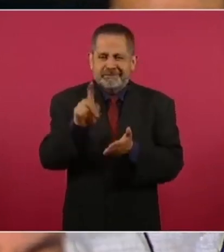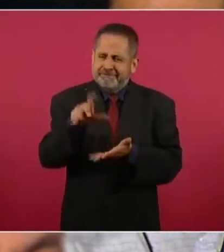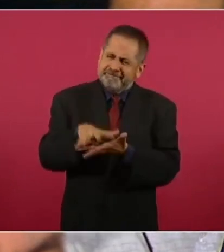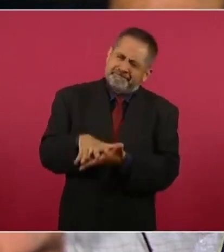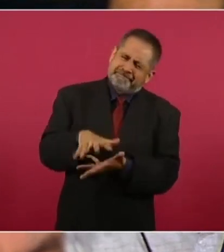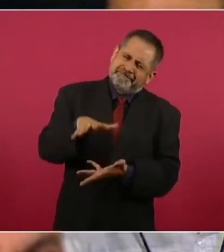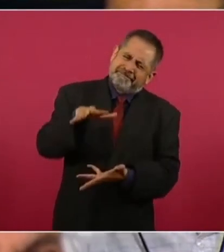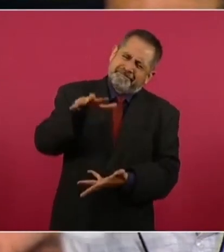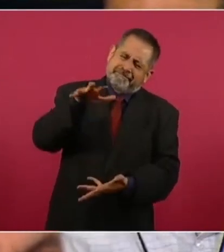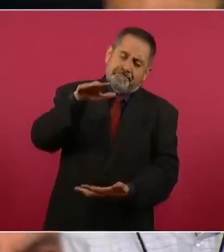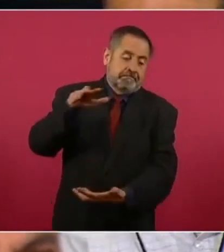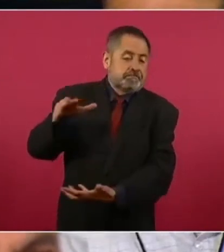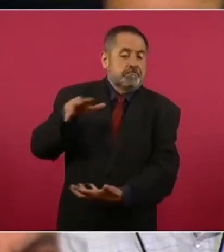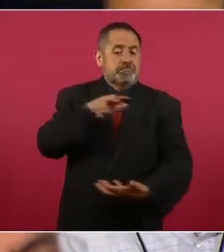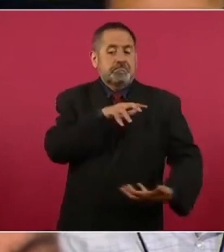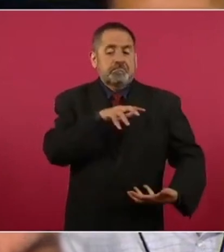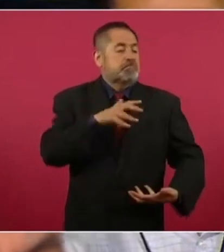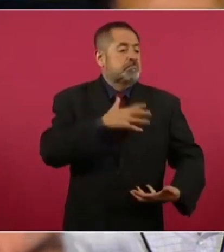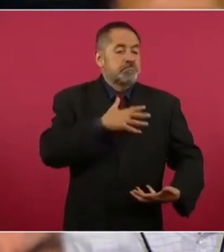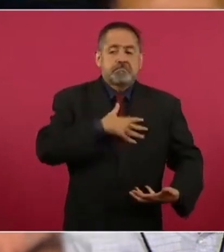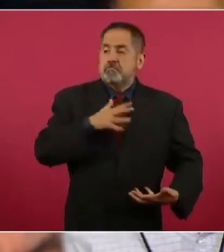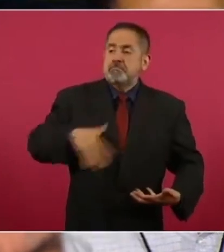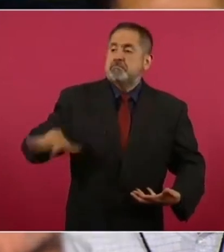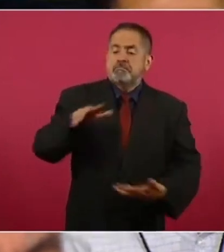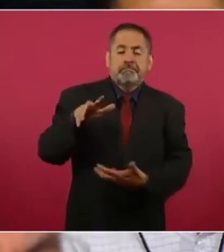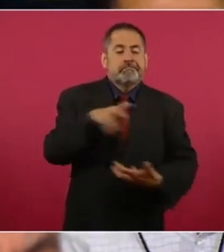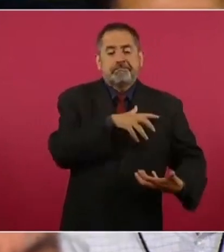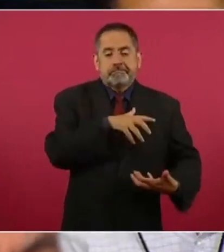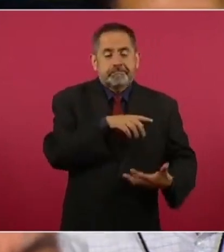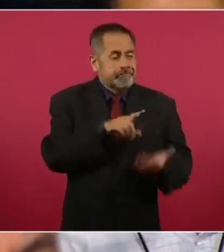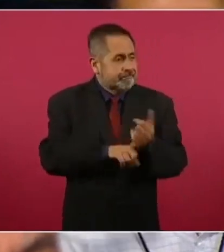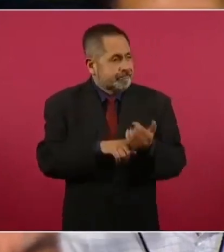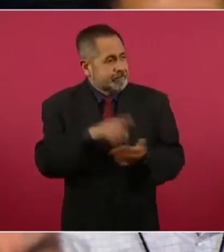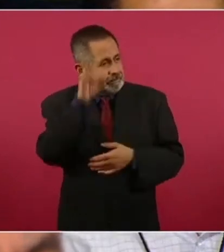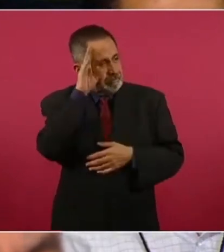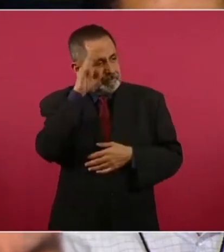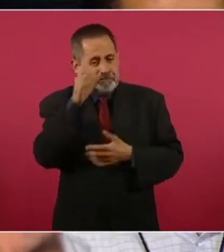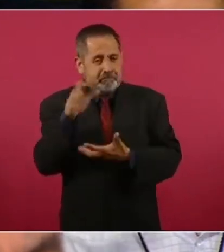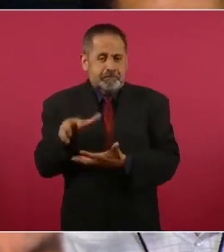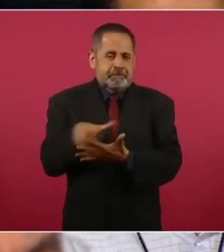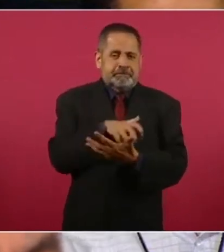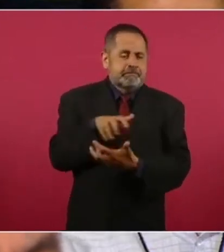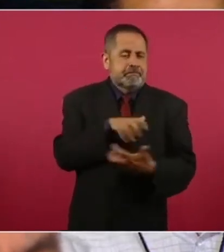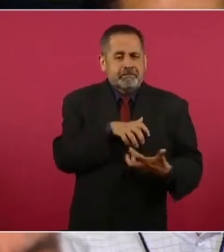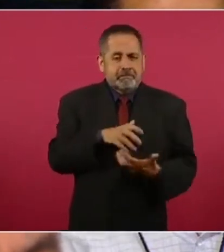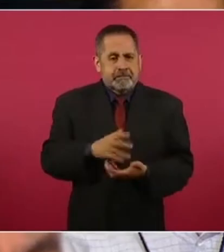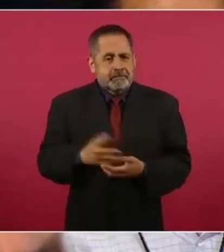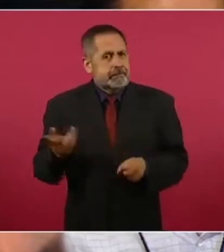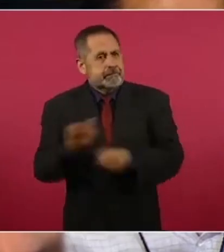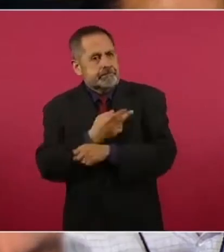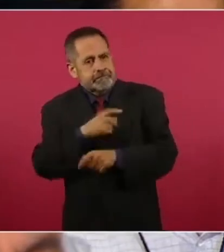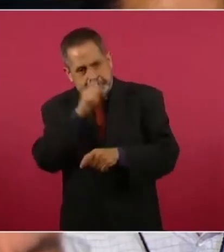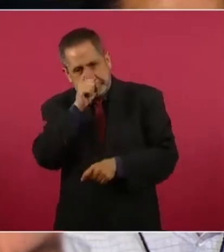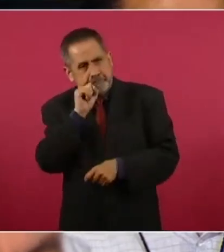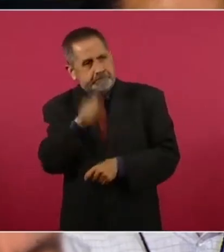es decir, casi la mitad del agua que consumen todas estas empresas. Ya vimos lo que pasó en Nuevo León